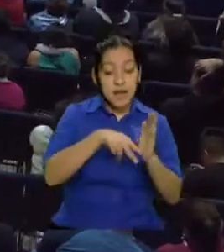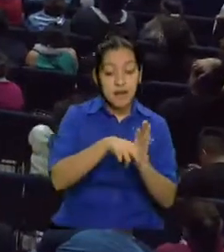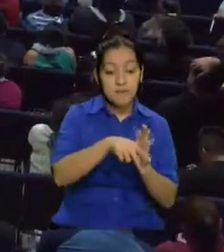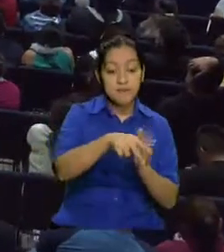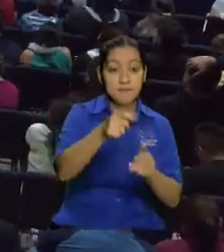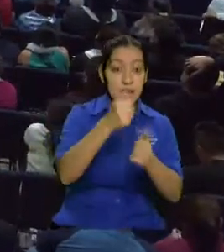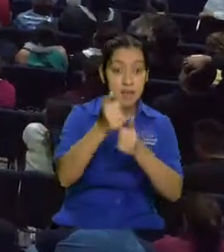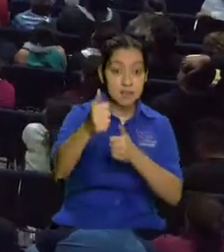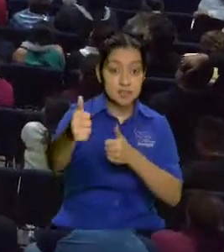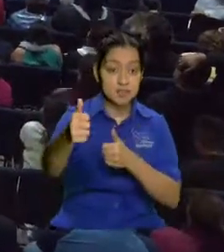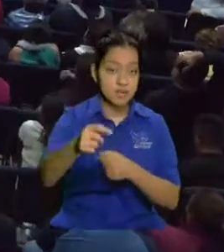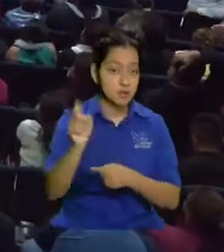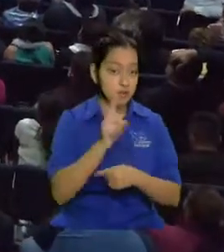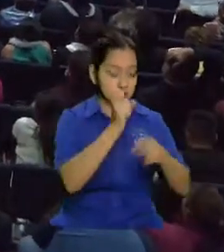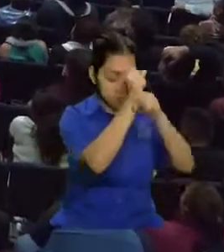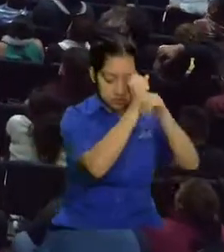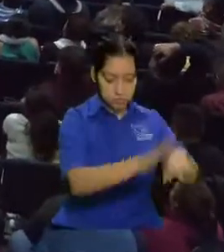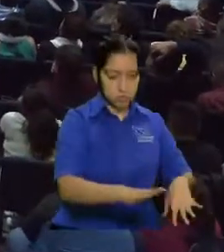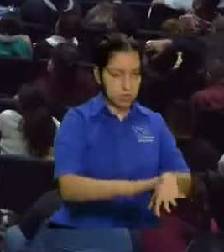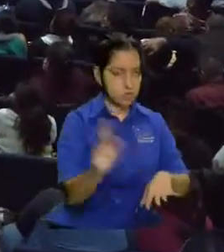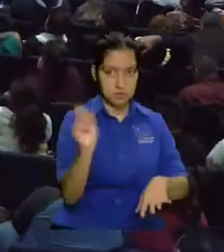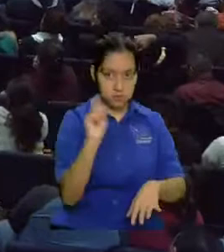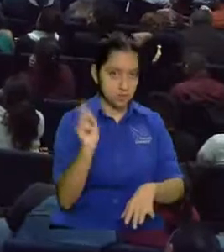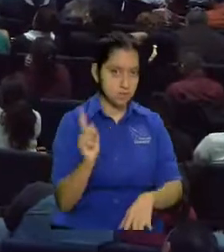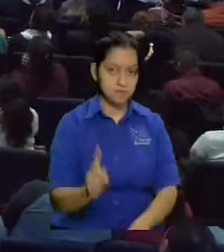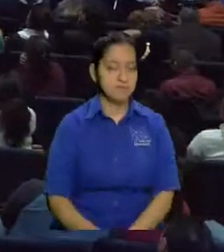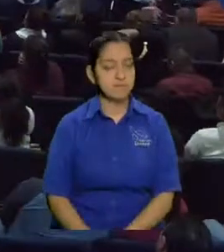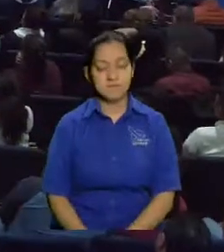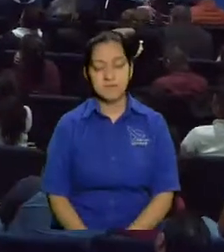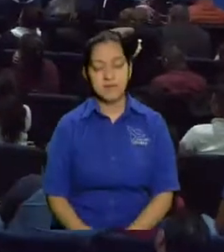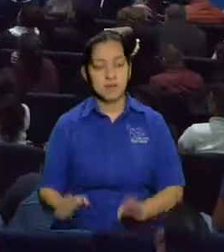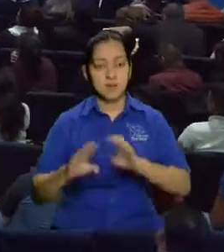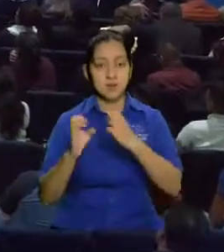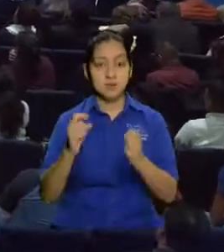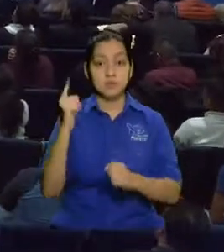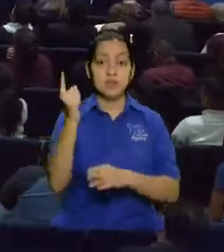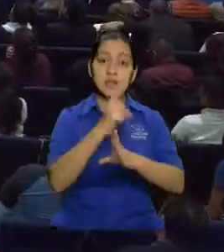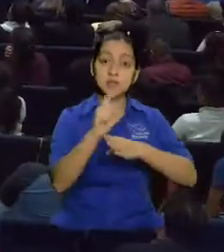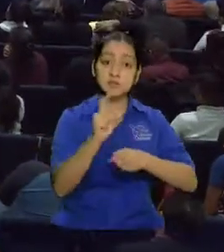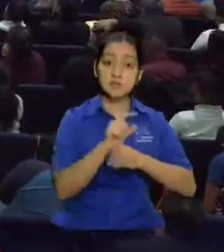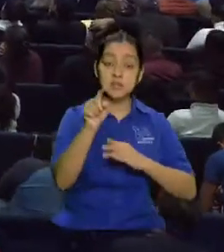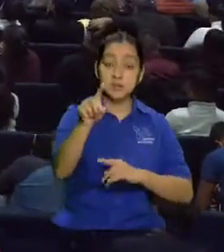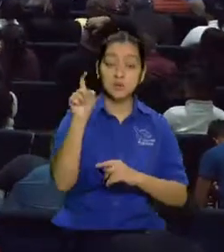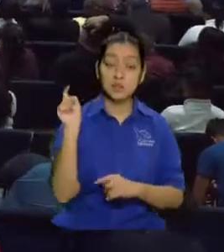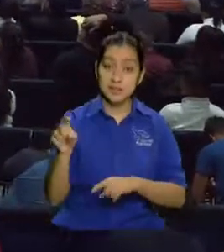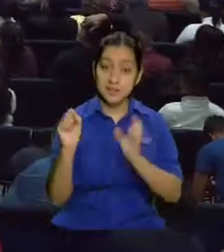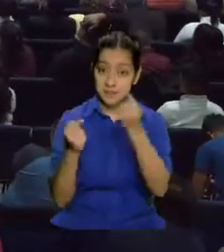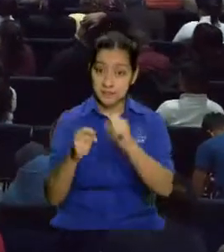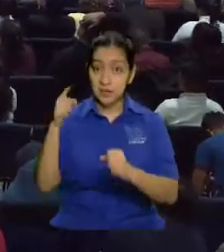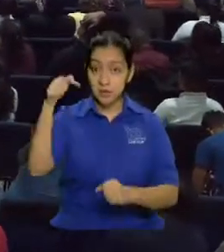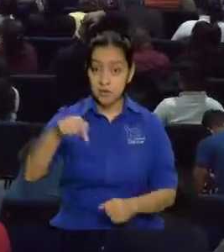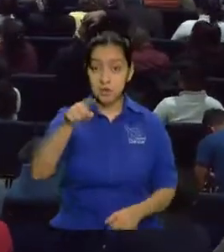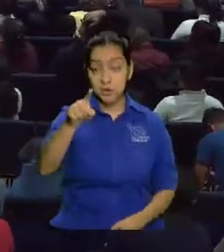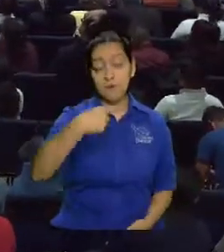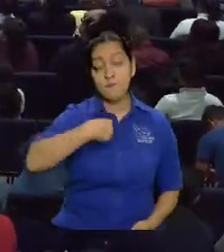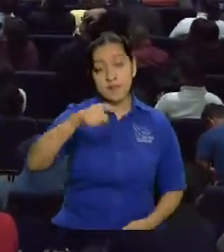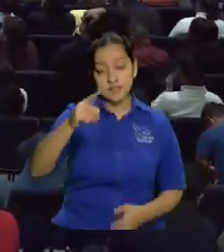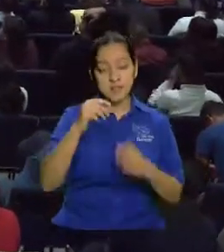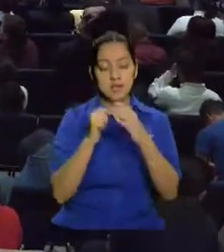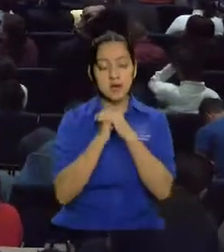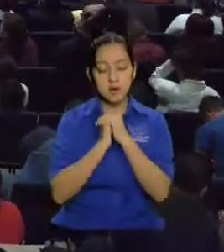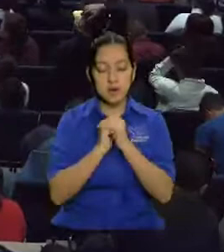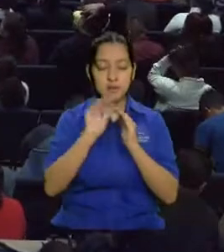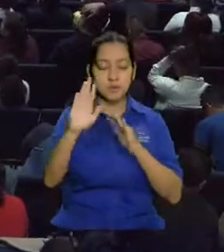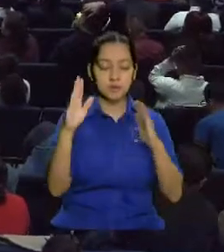no va a destruir dentro de esa casa entonces una de las cosas que deberías de hacer hoy que si vas a ir a orar por la puerta de tu casa